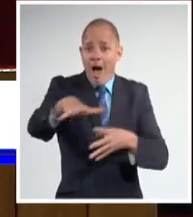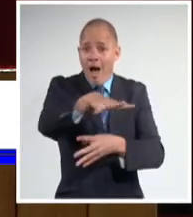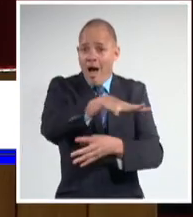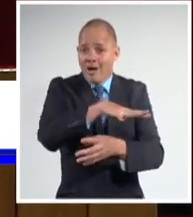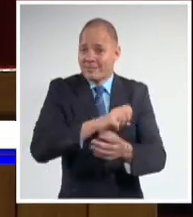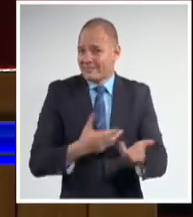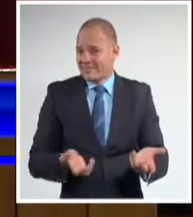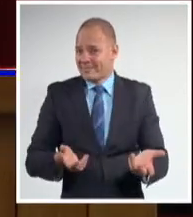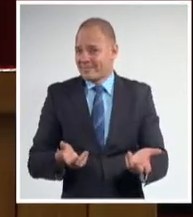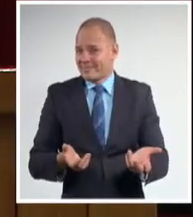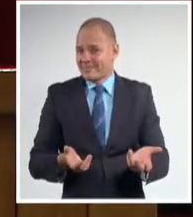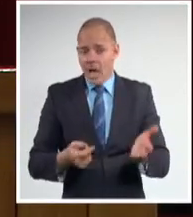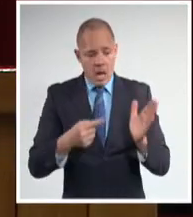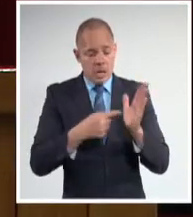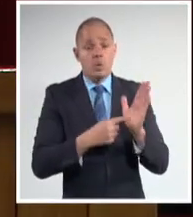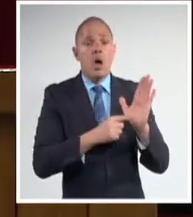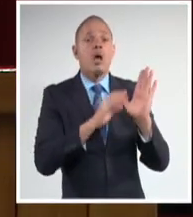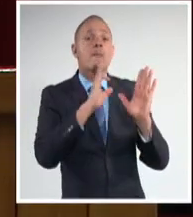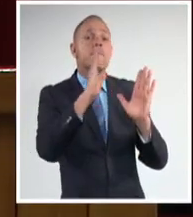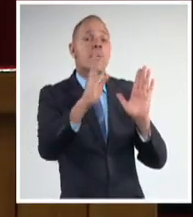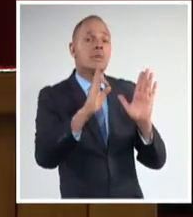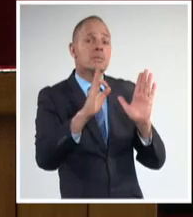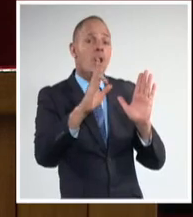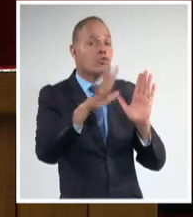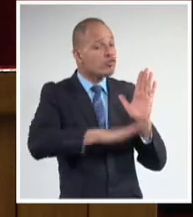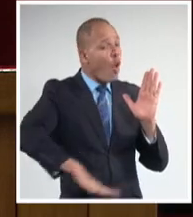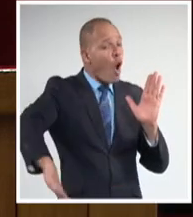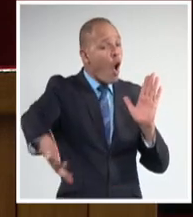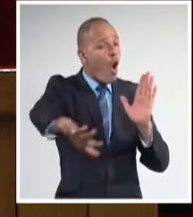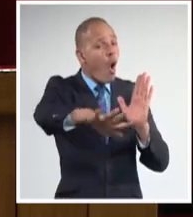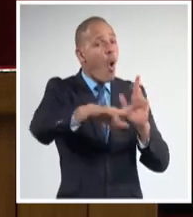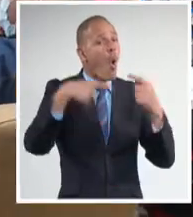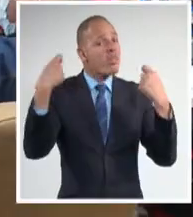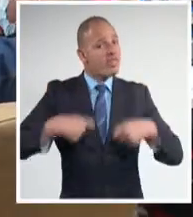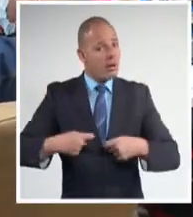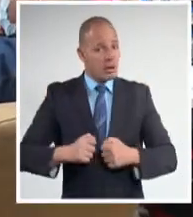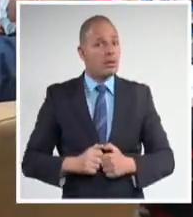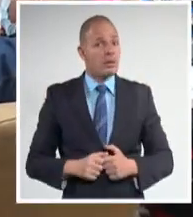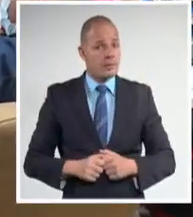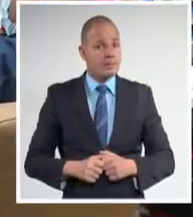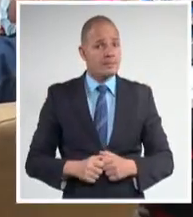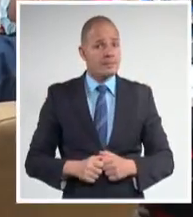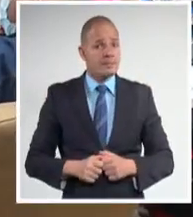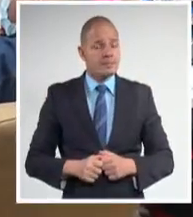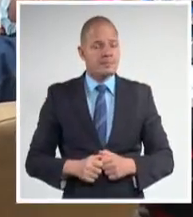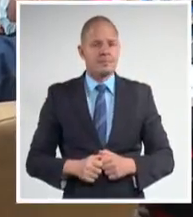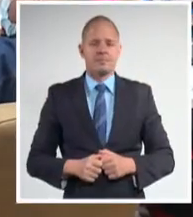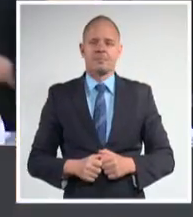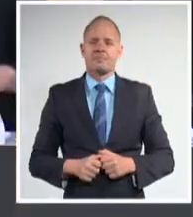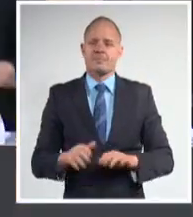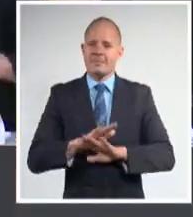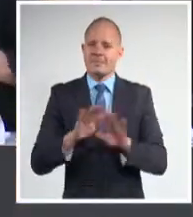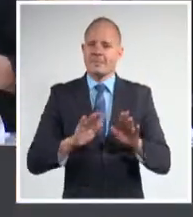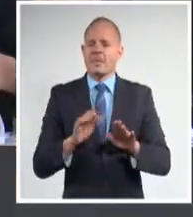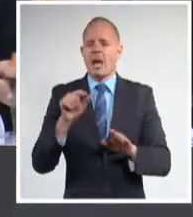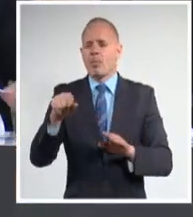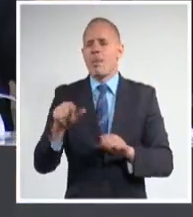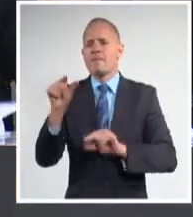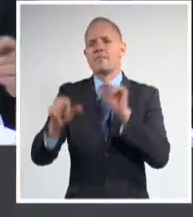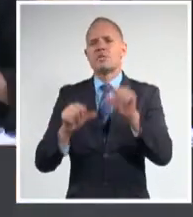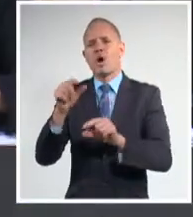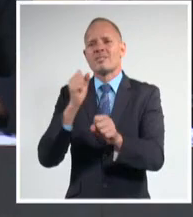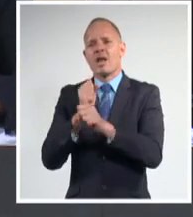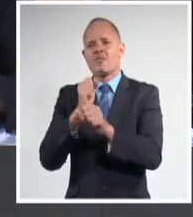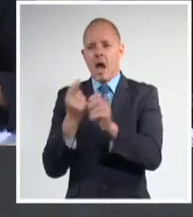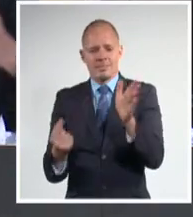cubana porque es un código respetuoso de todos los derechos para todas las personas. Miembros de la comisión redactora explicaron que